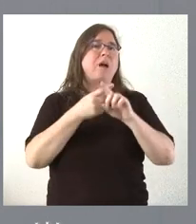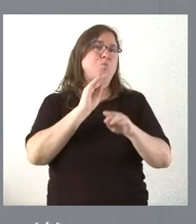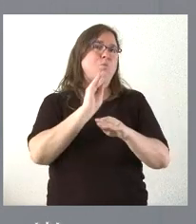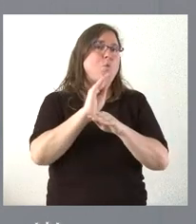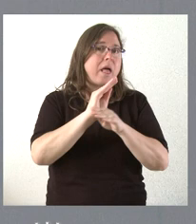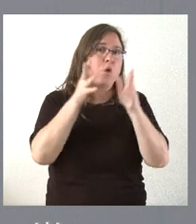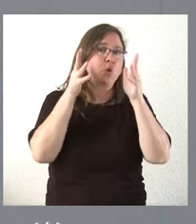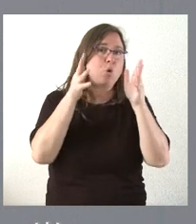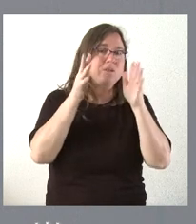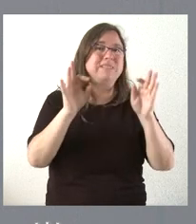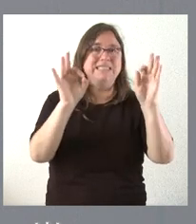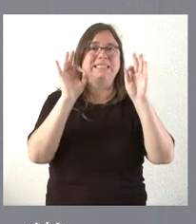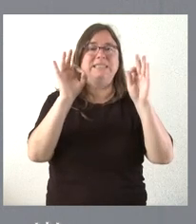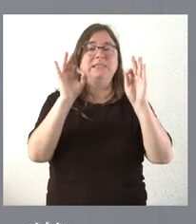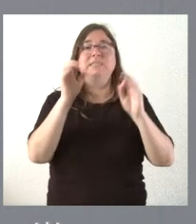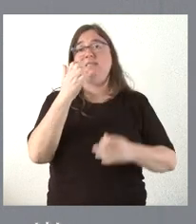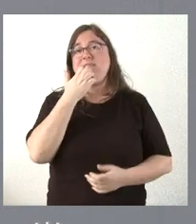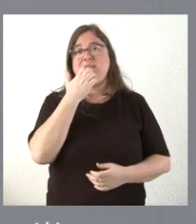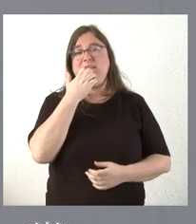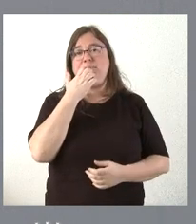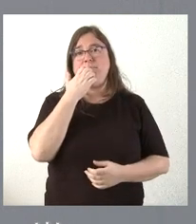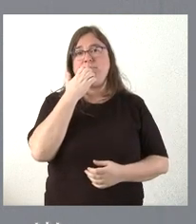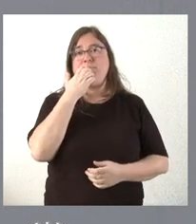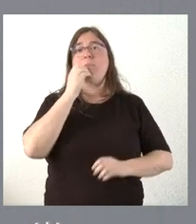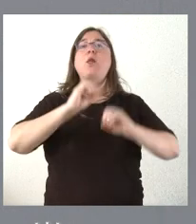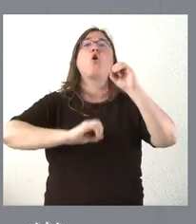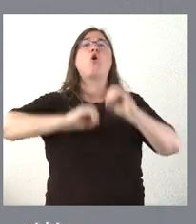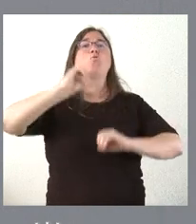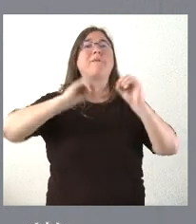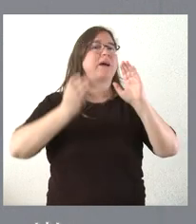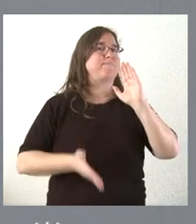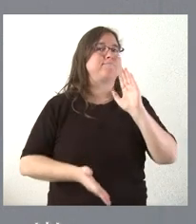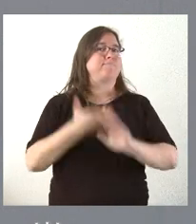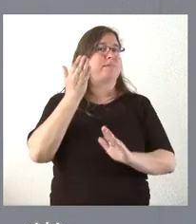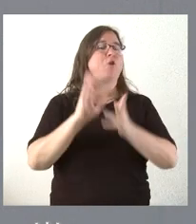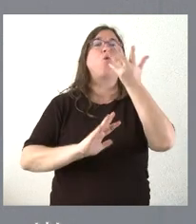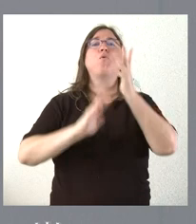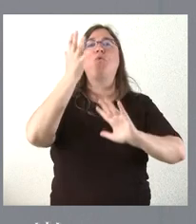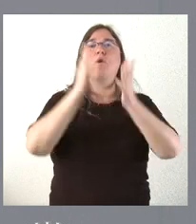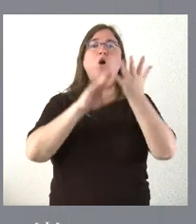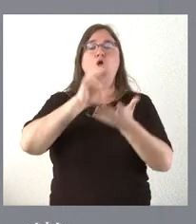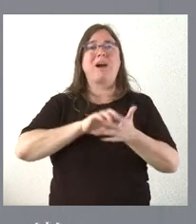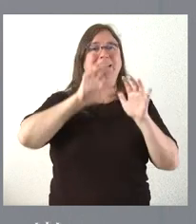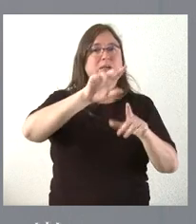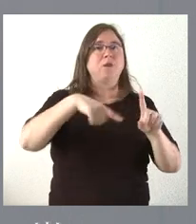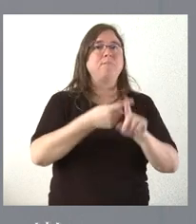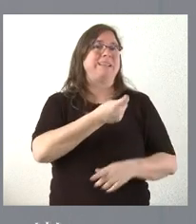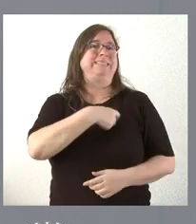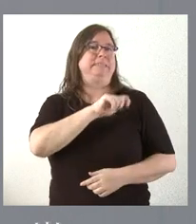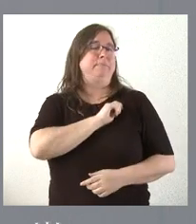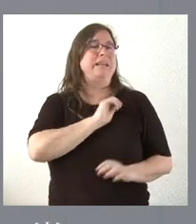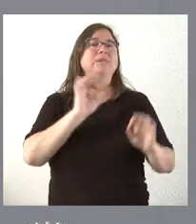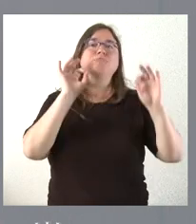aconsejable, especialmente teniendo en cuenta que el porcentaje más alto de incendios en Castilla y León y en el conjunto de España se producen como